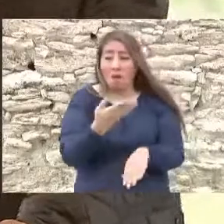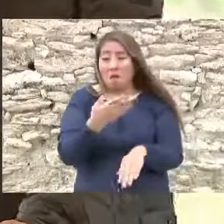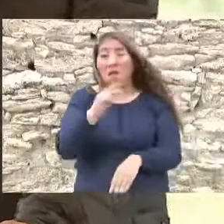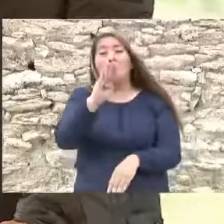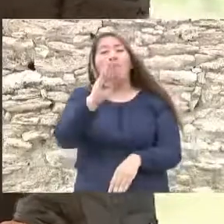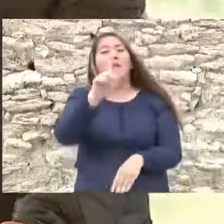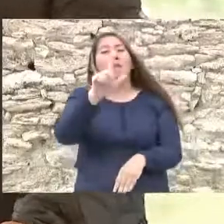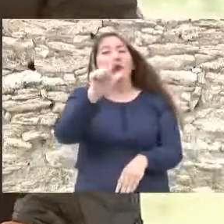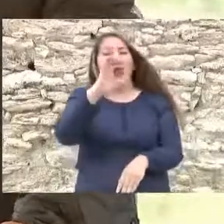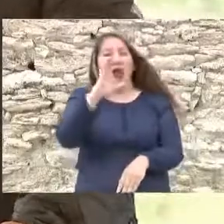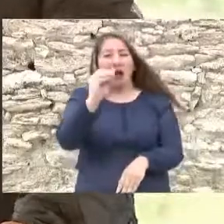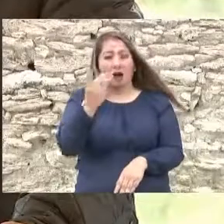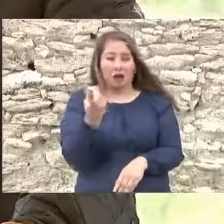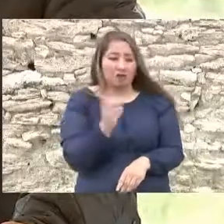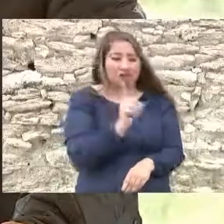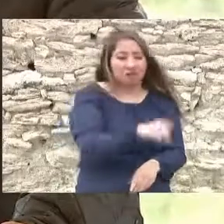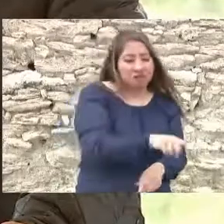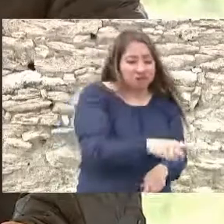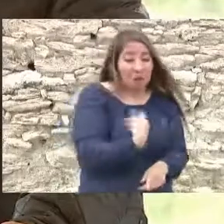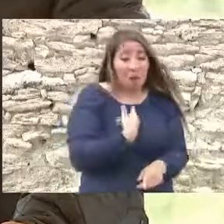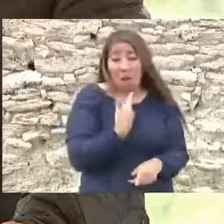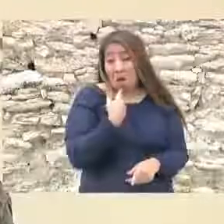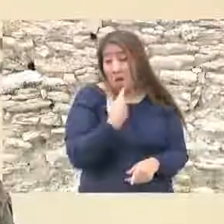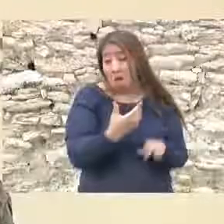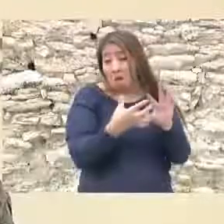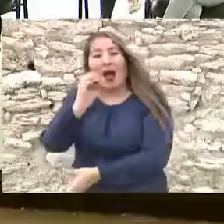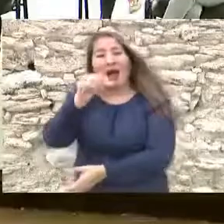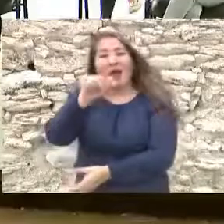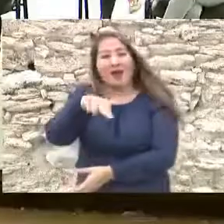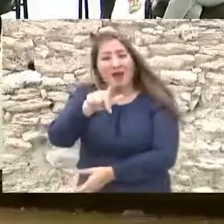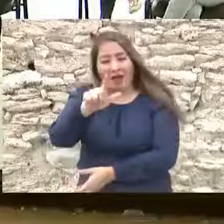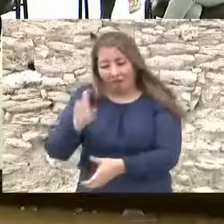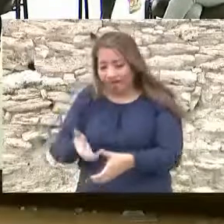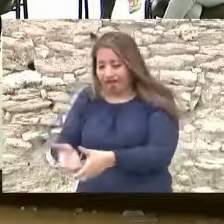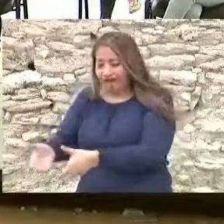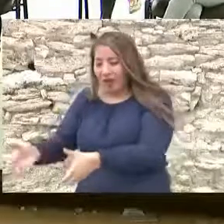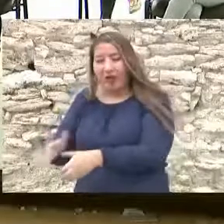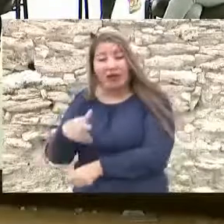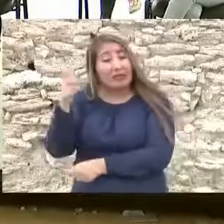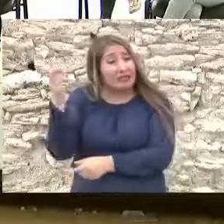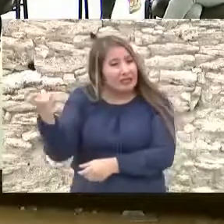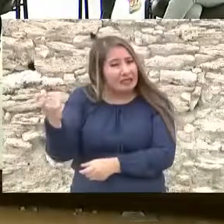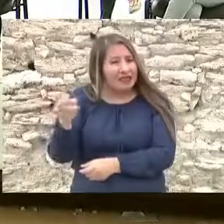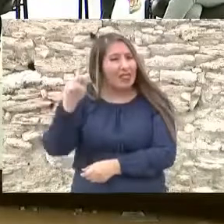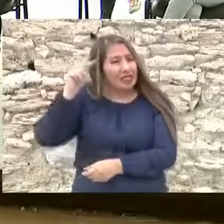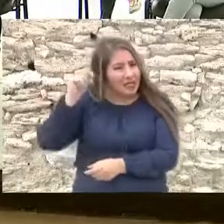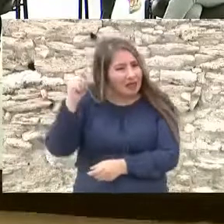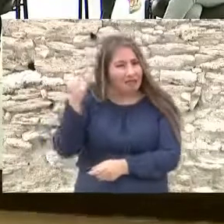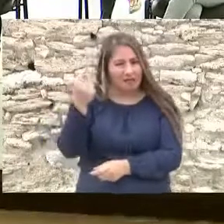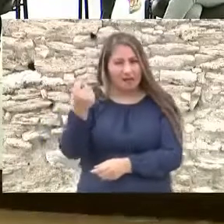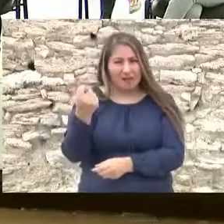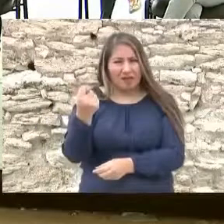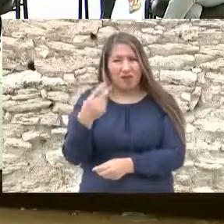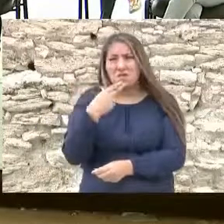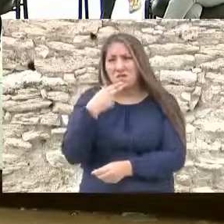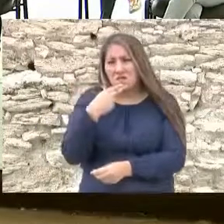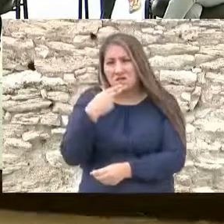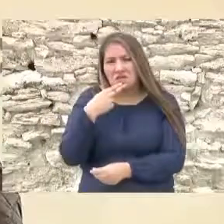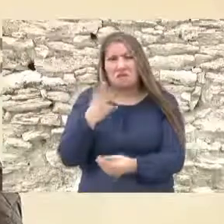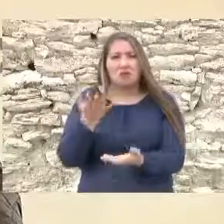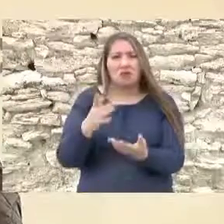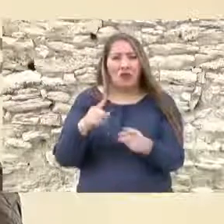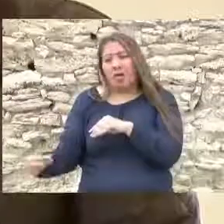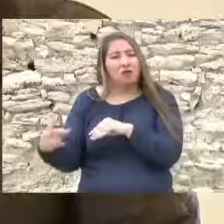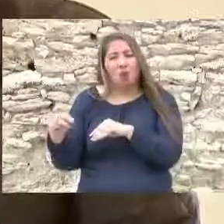Jiménez lo ha expuesto tecnología que se usa en Israel